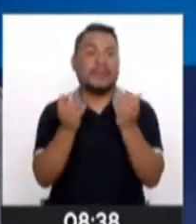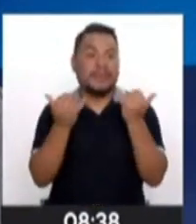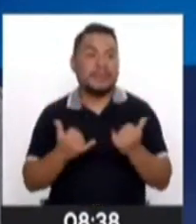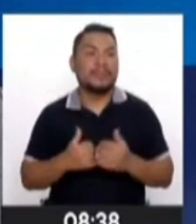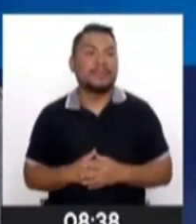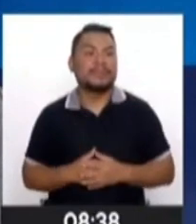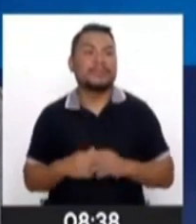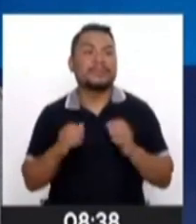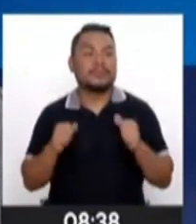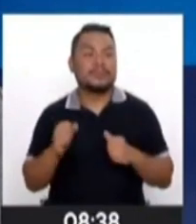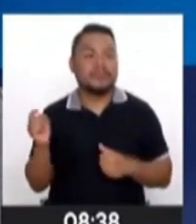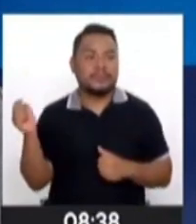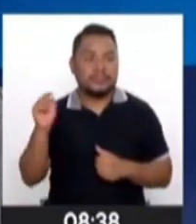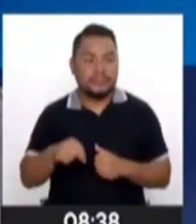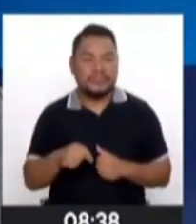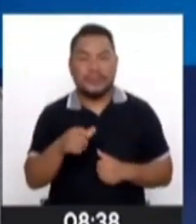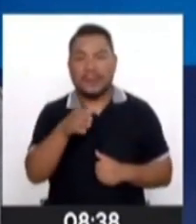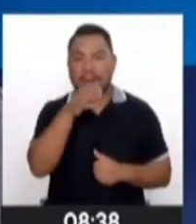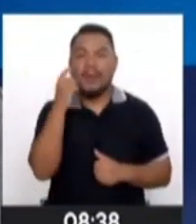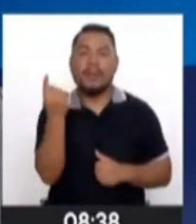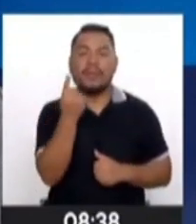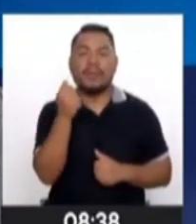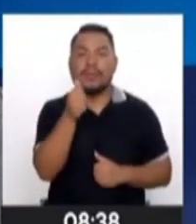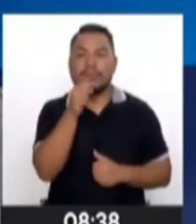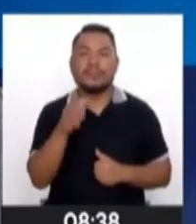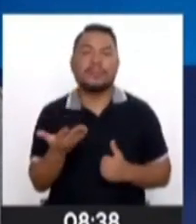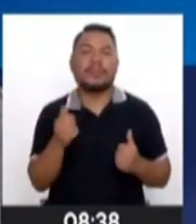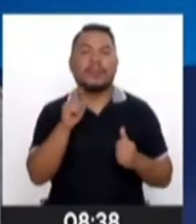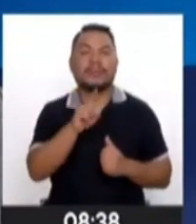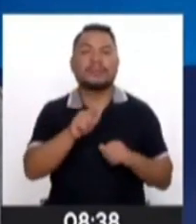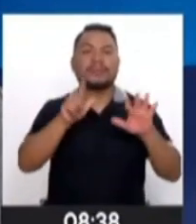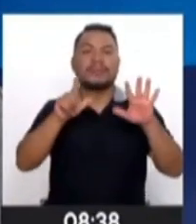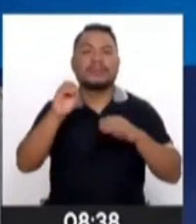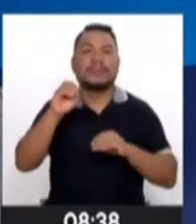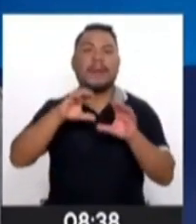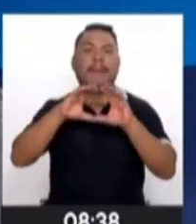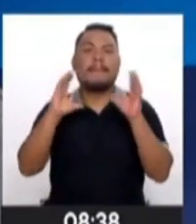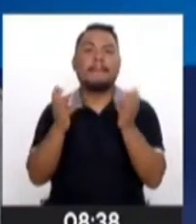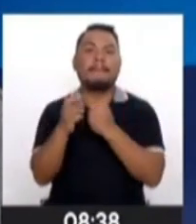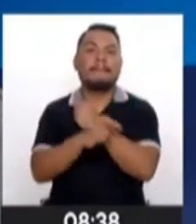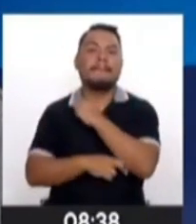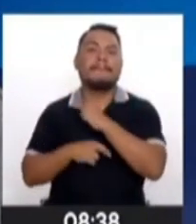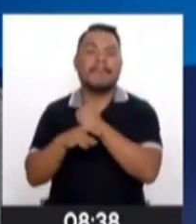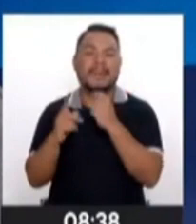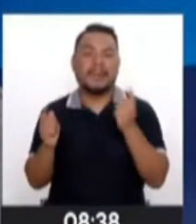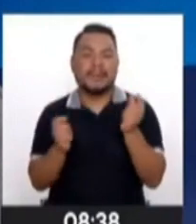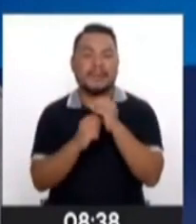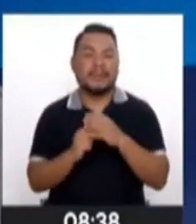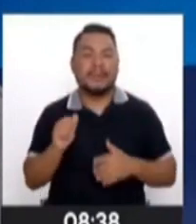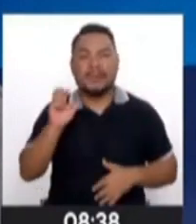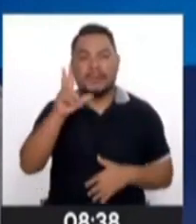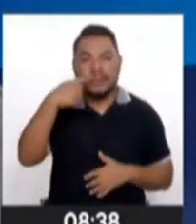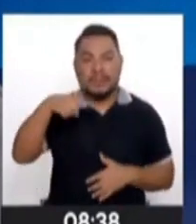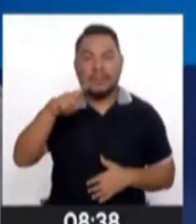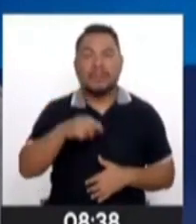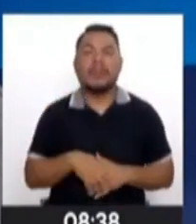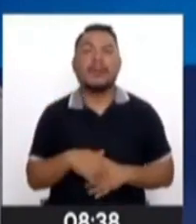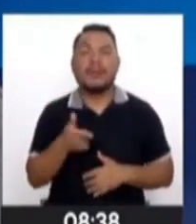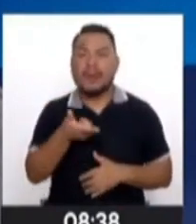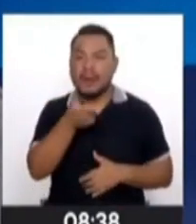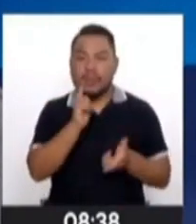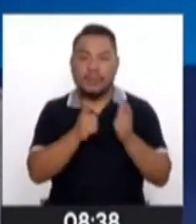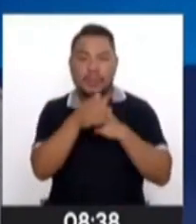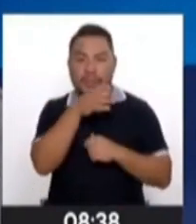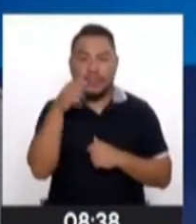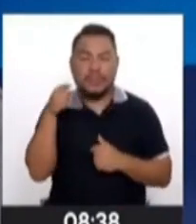la presencia de Alcohólicos Anónimos en más de 170 países, 3 millones de alcohólicos que se están